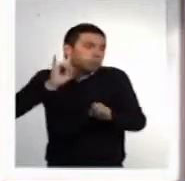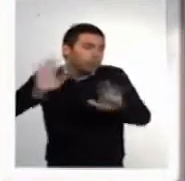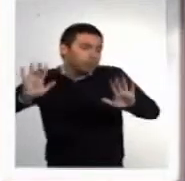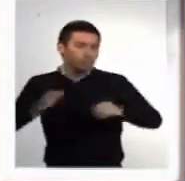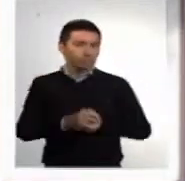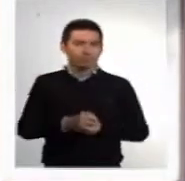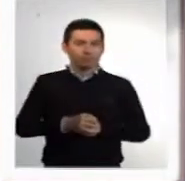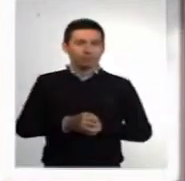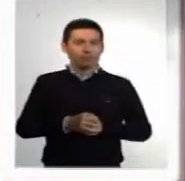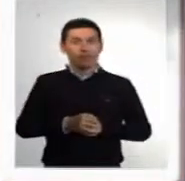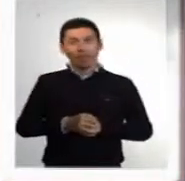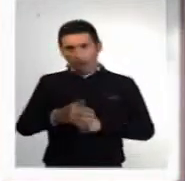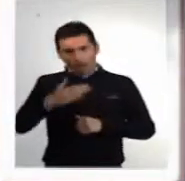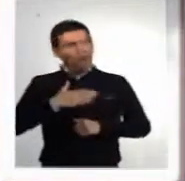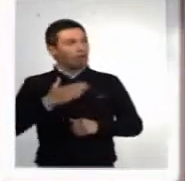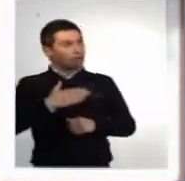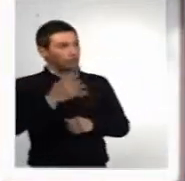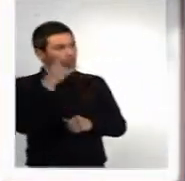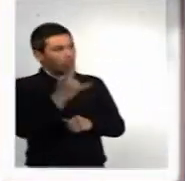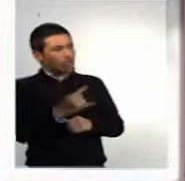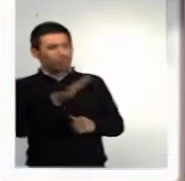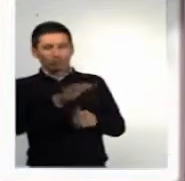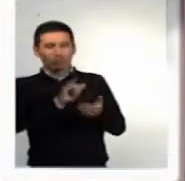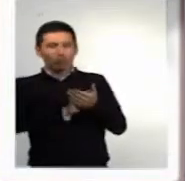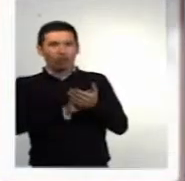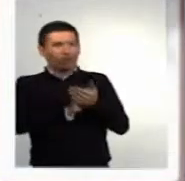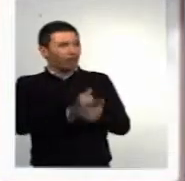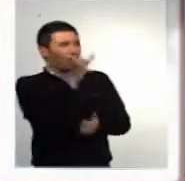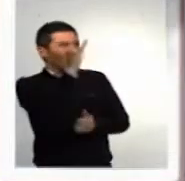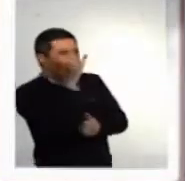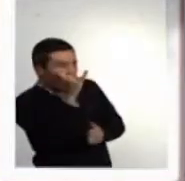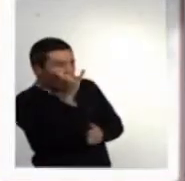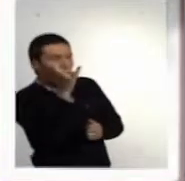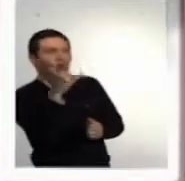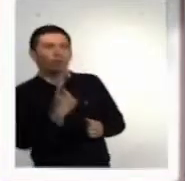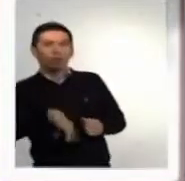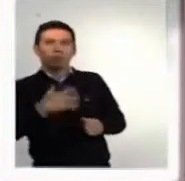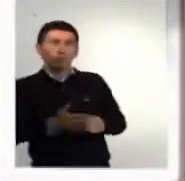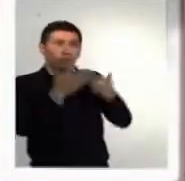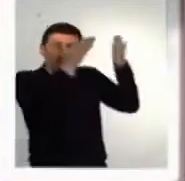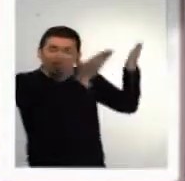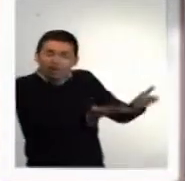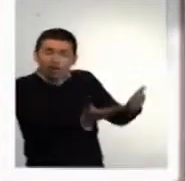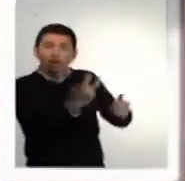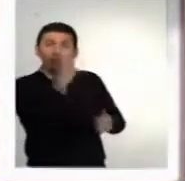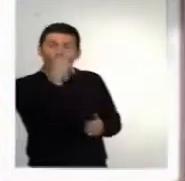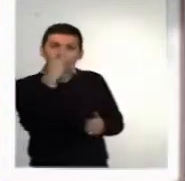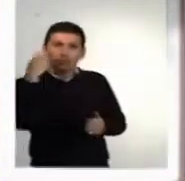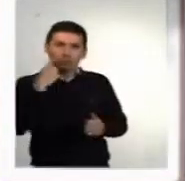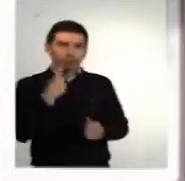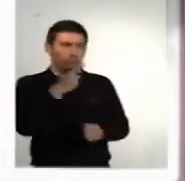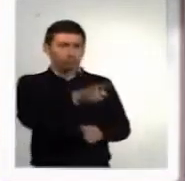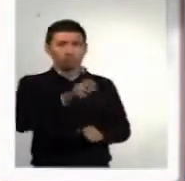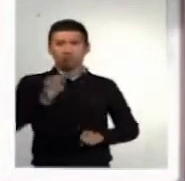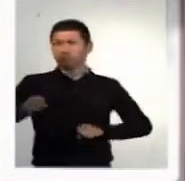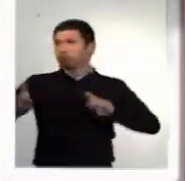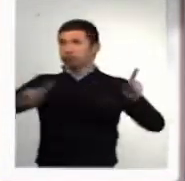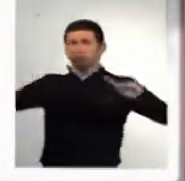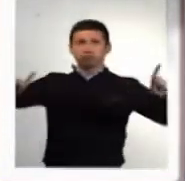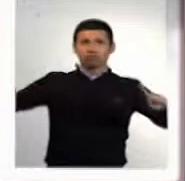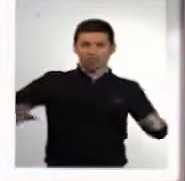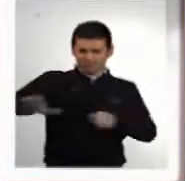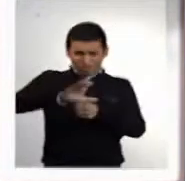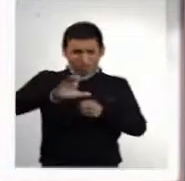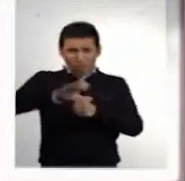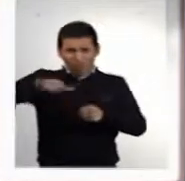Esa fue una de las cosas que a mí me llamó la atención durante la grabación del reportaje. ¿Cómo Germán, siendo sordociego, se desenvuelve en una ciudad